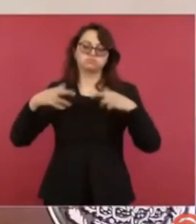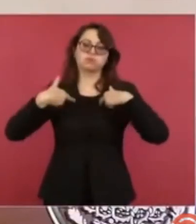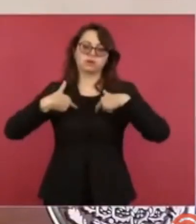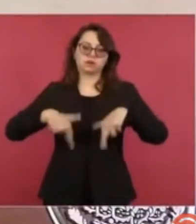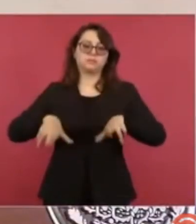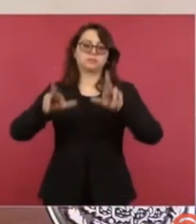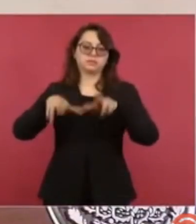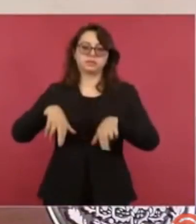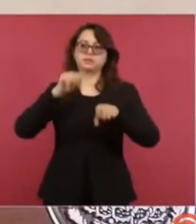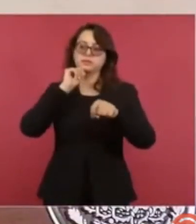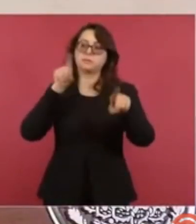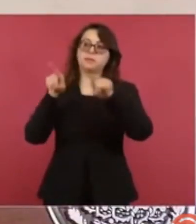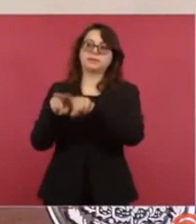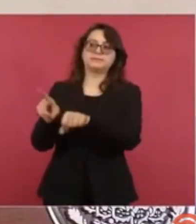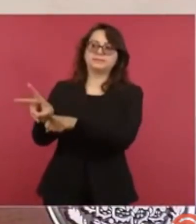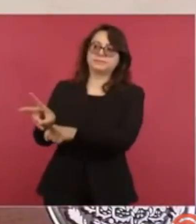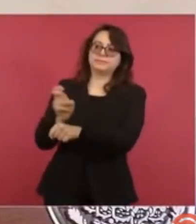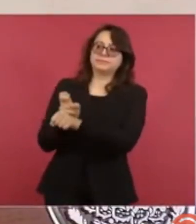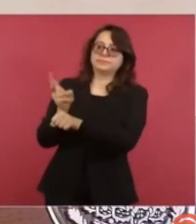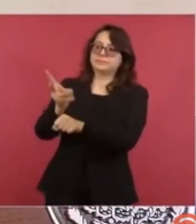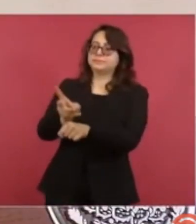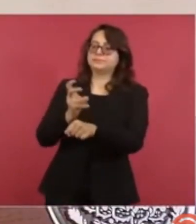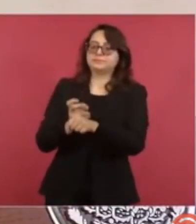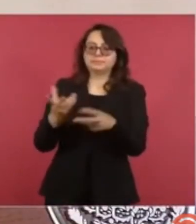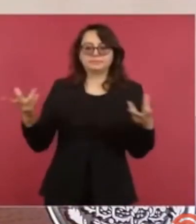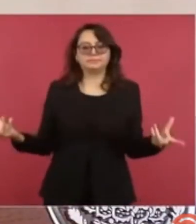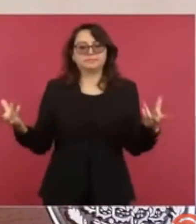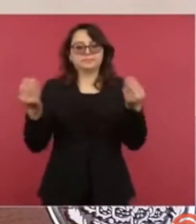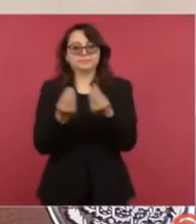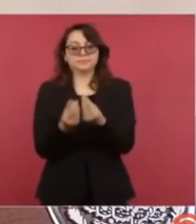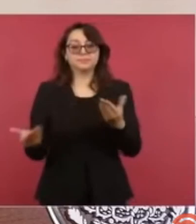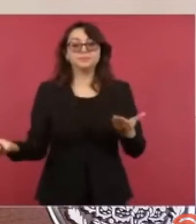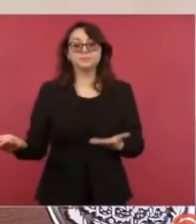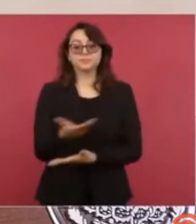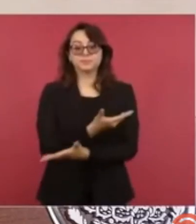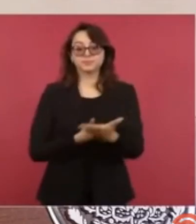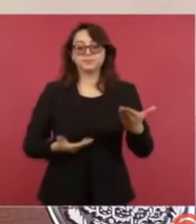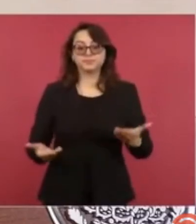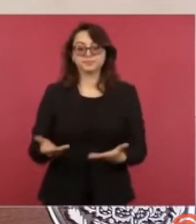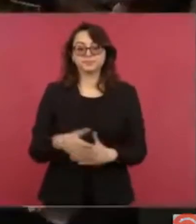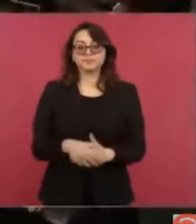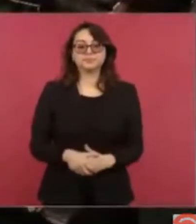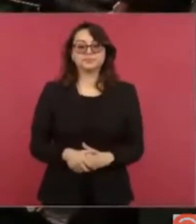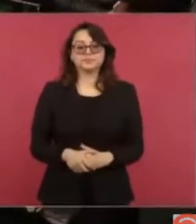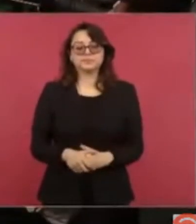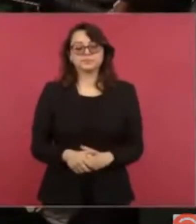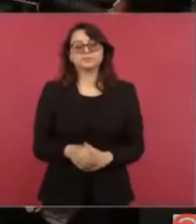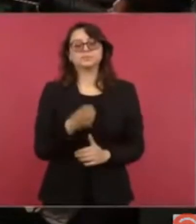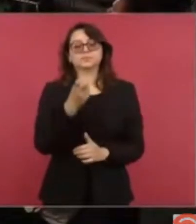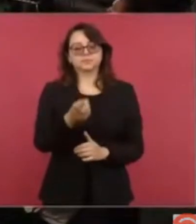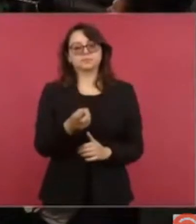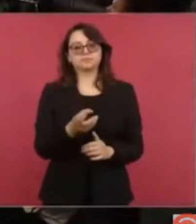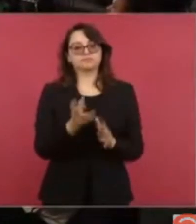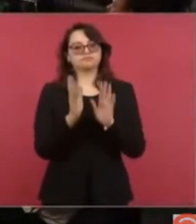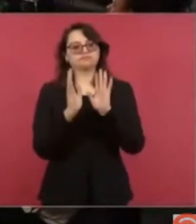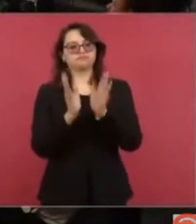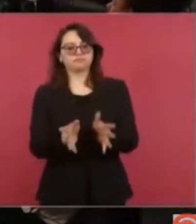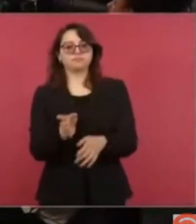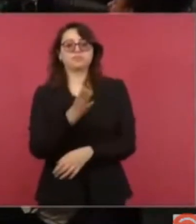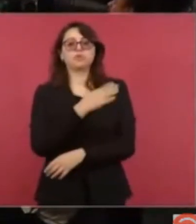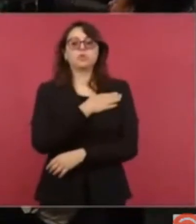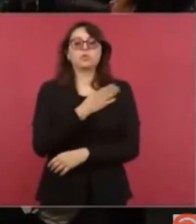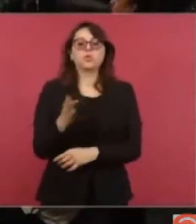afectadas del río Sonora. Pero esa es una buena